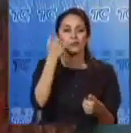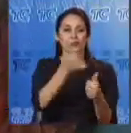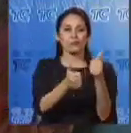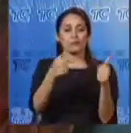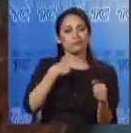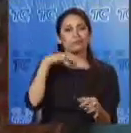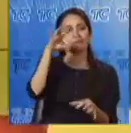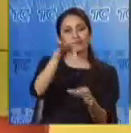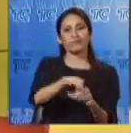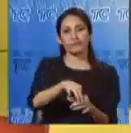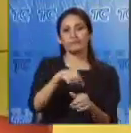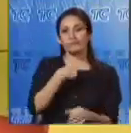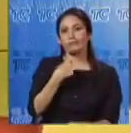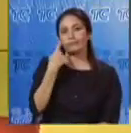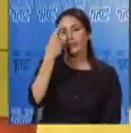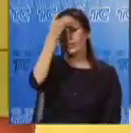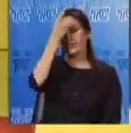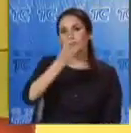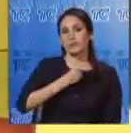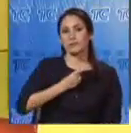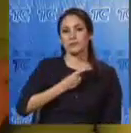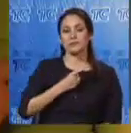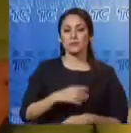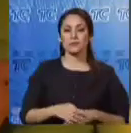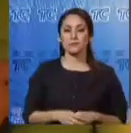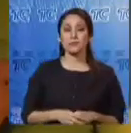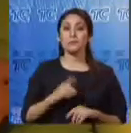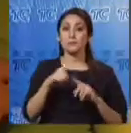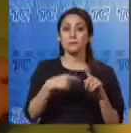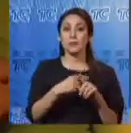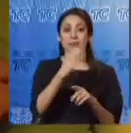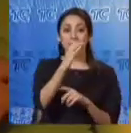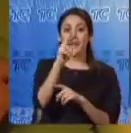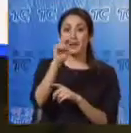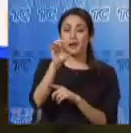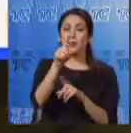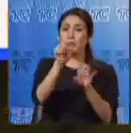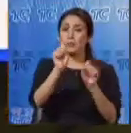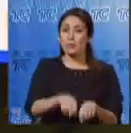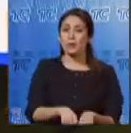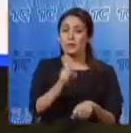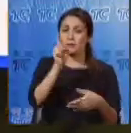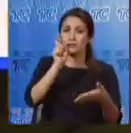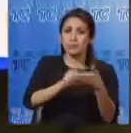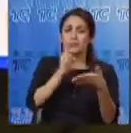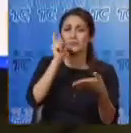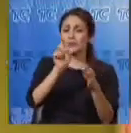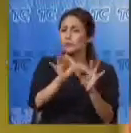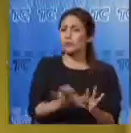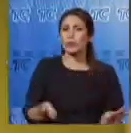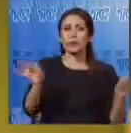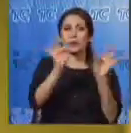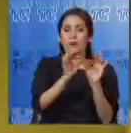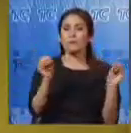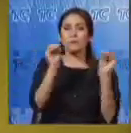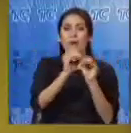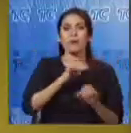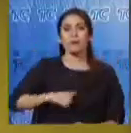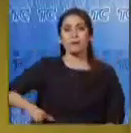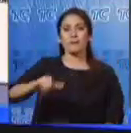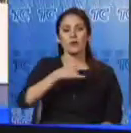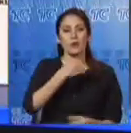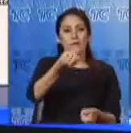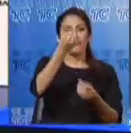cada propuesta. El objetivo de este y otros servicios que brinda el Consejo Nacional Electoral a la ciudadanía contribuyen al fortalecimiento de la democracia